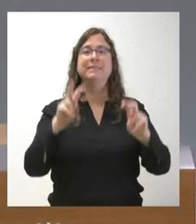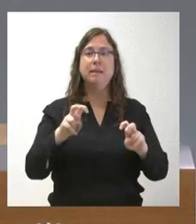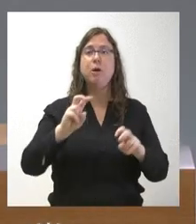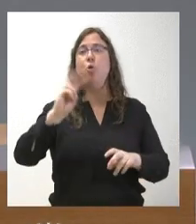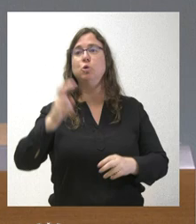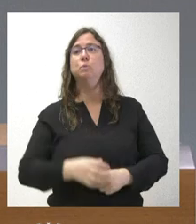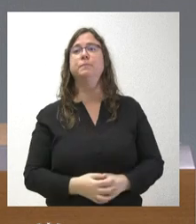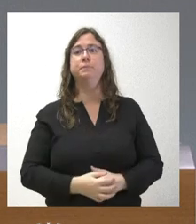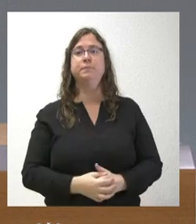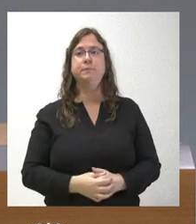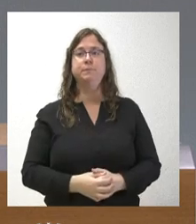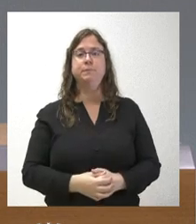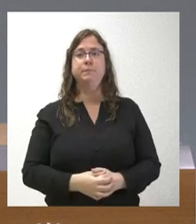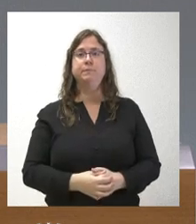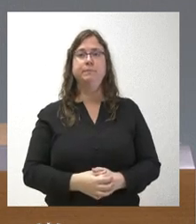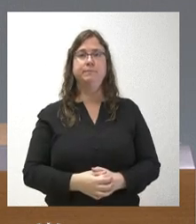cualquier otro.